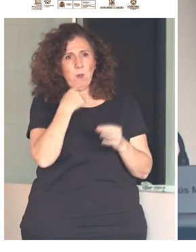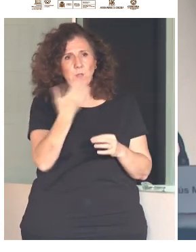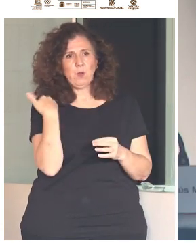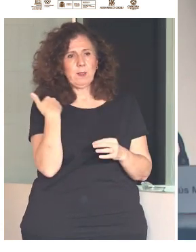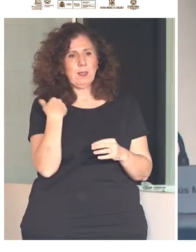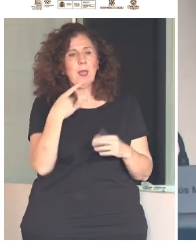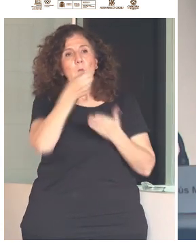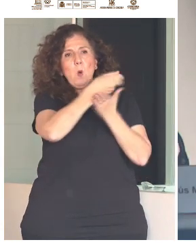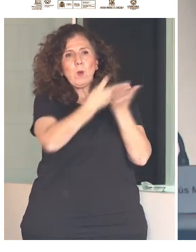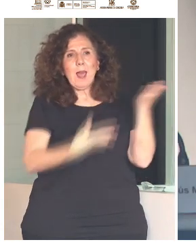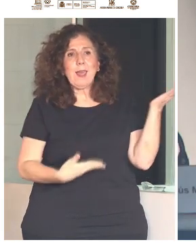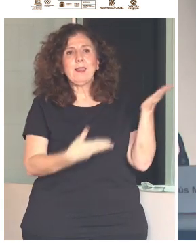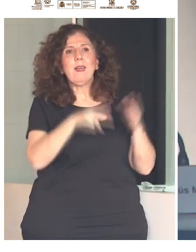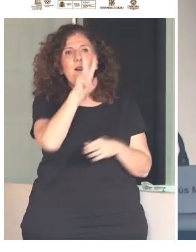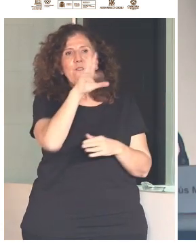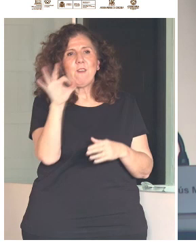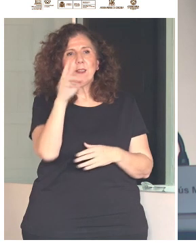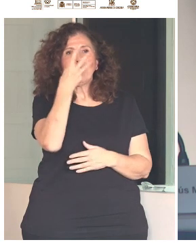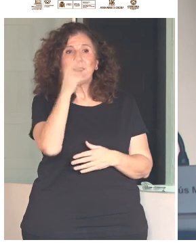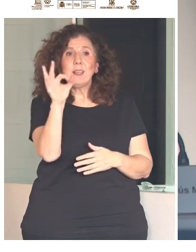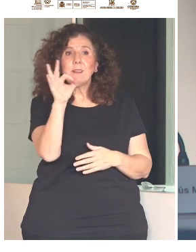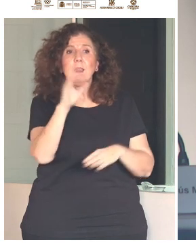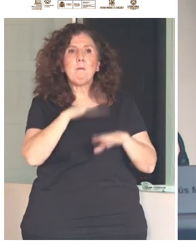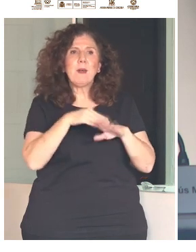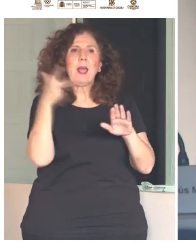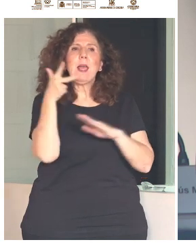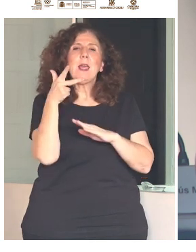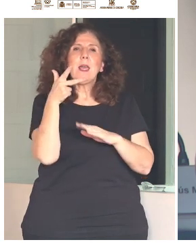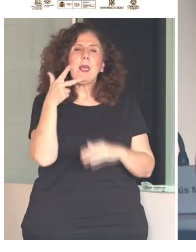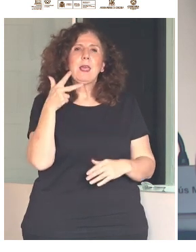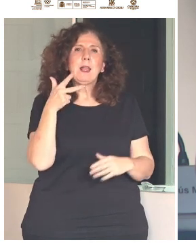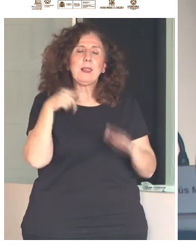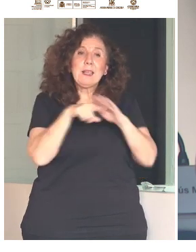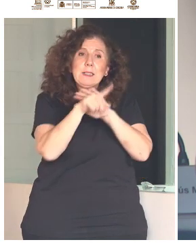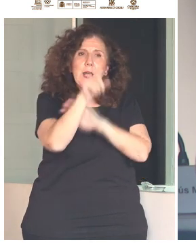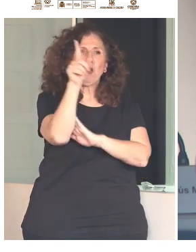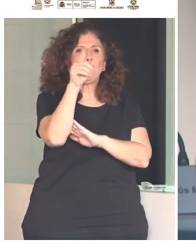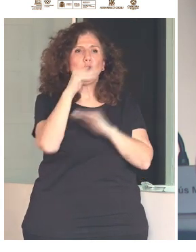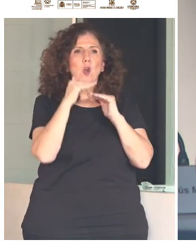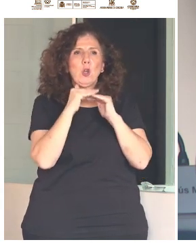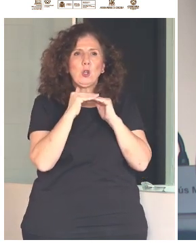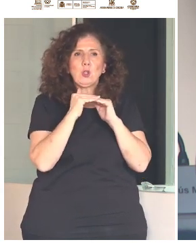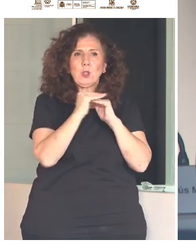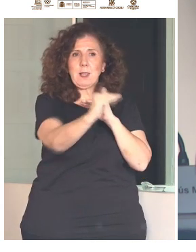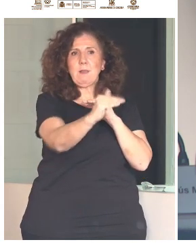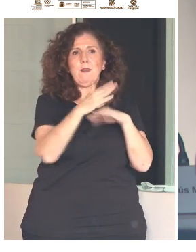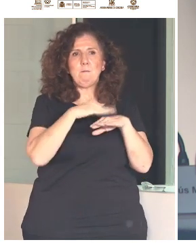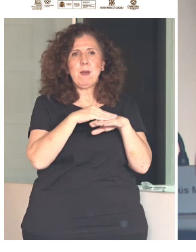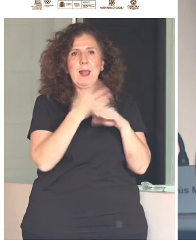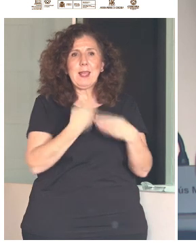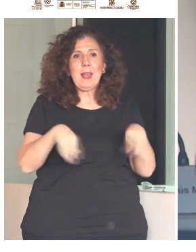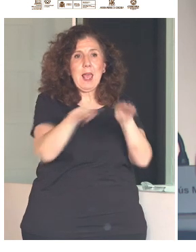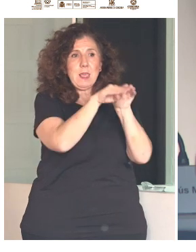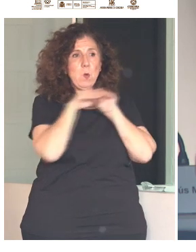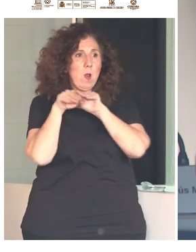Objetivos de Desarrollo Sostenible, un compromiso o un pacto mundial para que la igualdad sea una